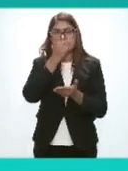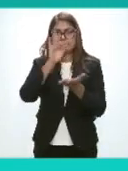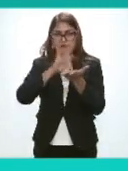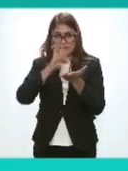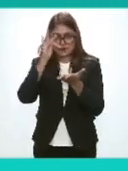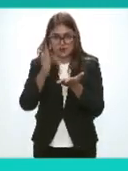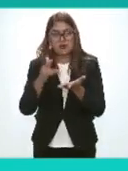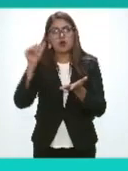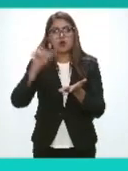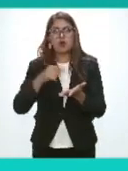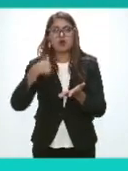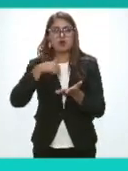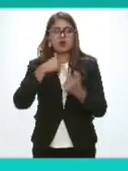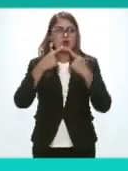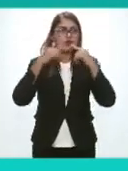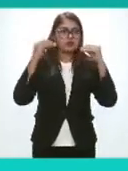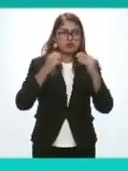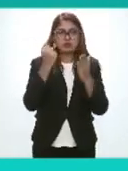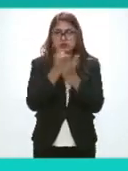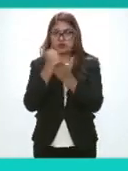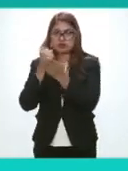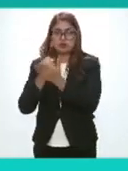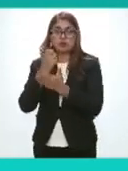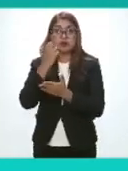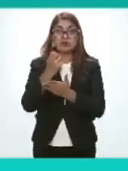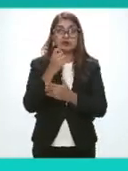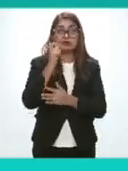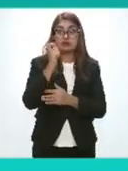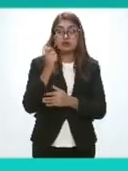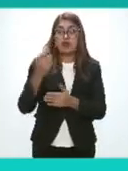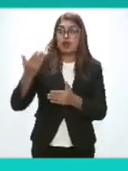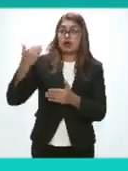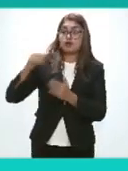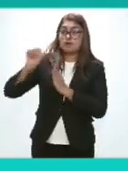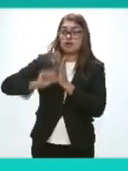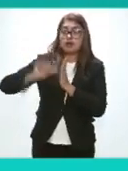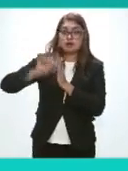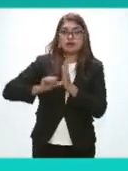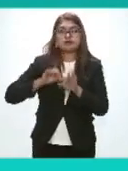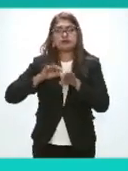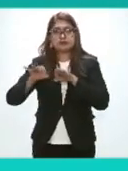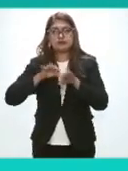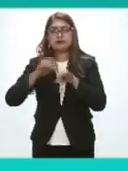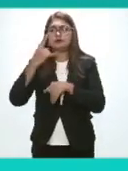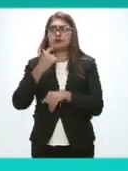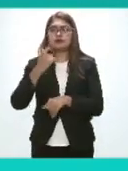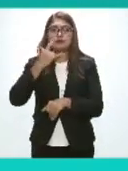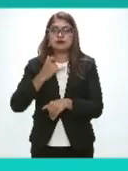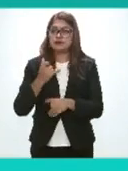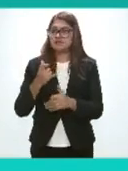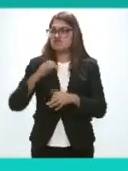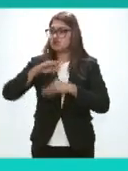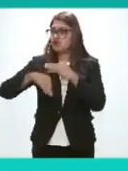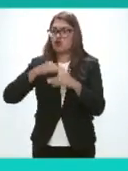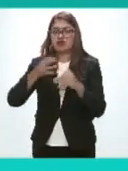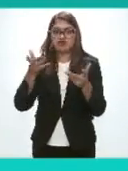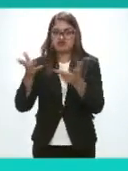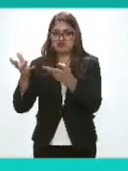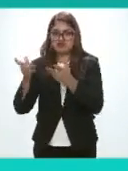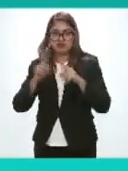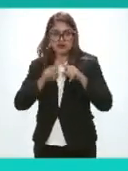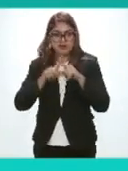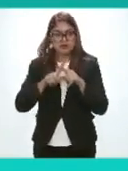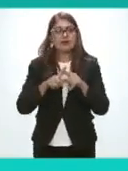Lo que hoy vamos a aprobar De verdad Es el fruto De muchos meses De trabajo De todas De todos Entonces Hay que sentirnos